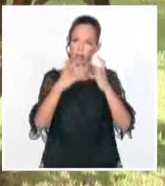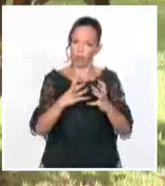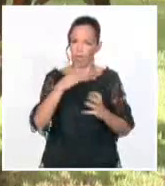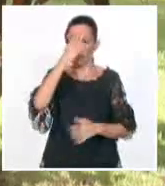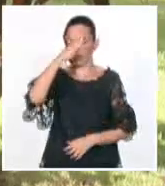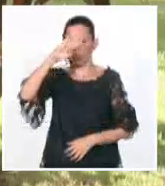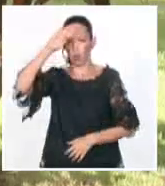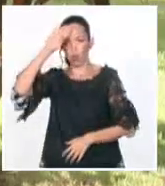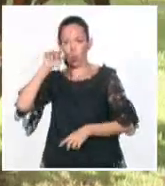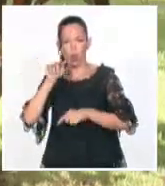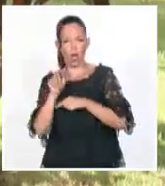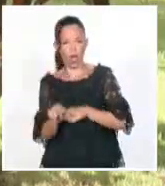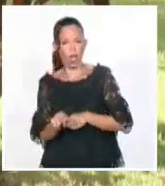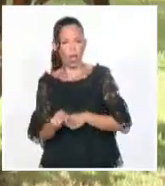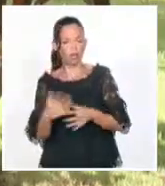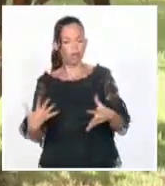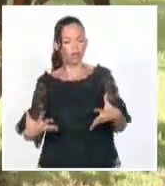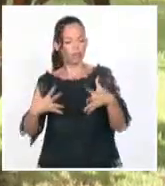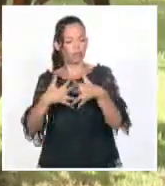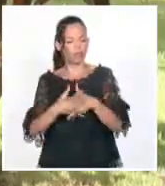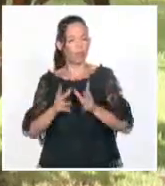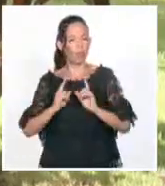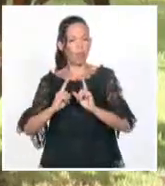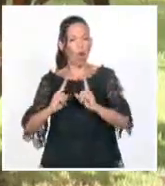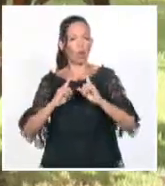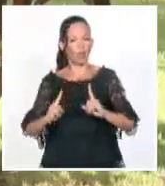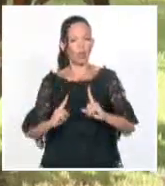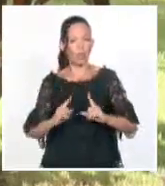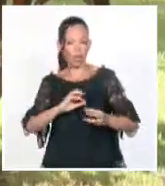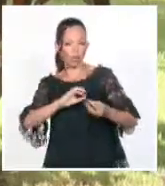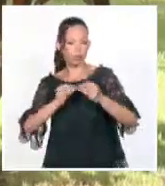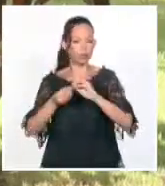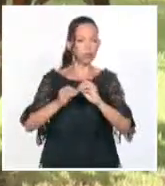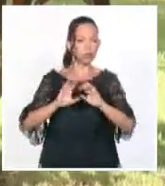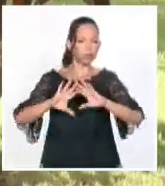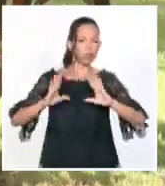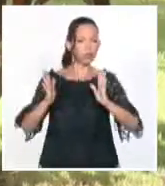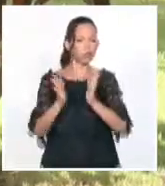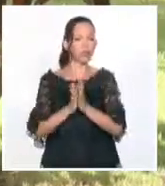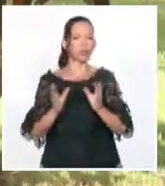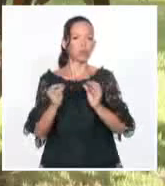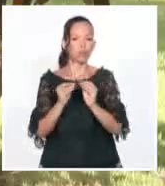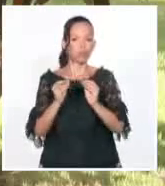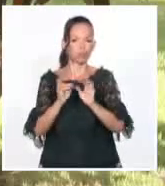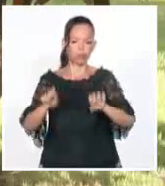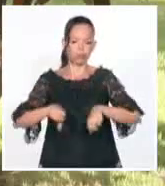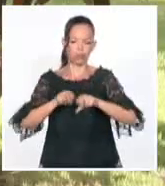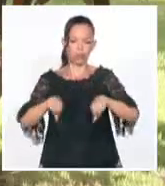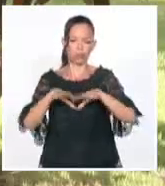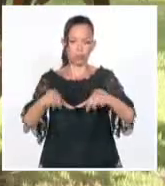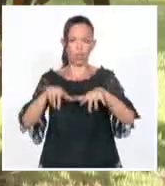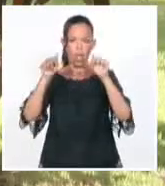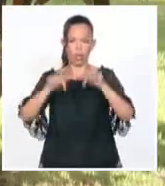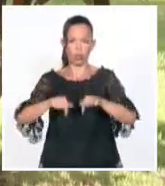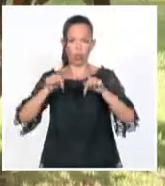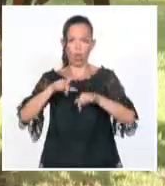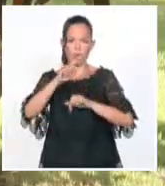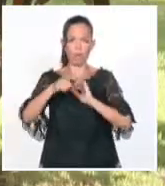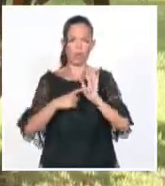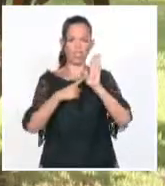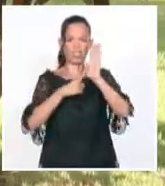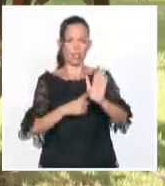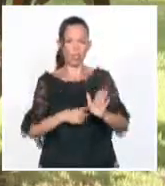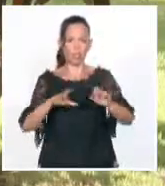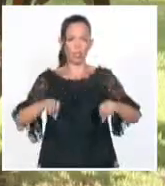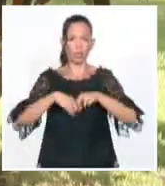referente en términos de políticas que se adaptan de manera positiva a los desafíos, es que vamos a estar presentando el caso cubano relacionado